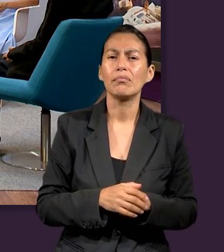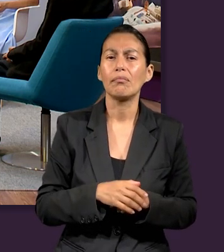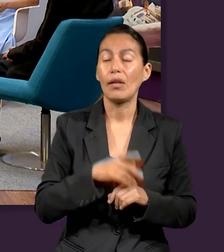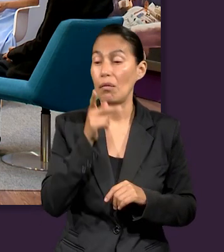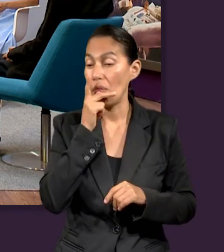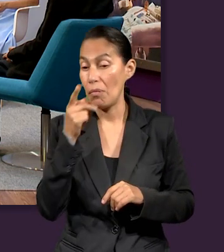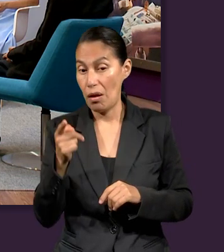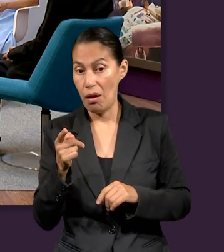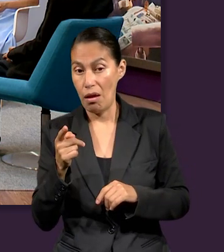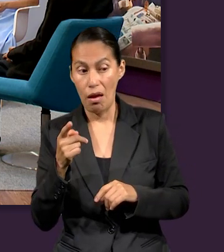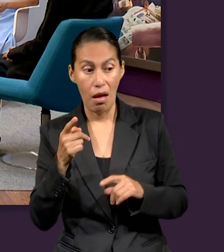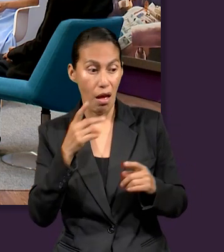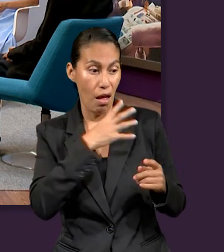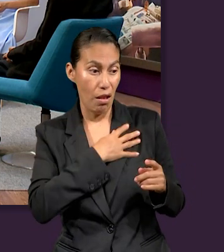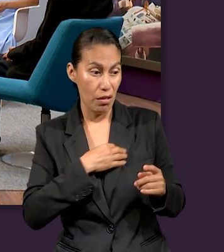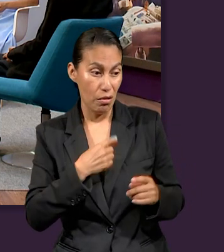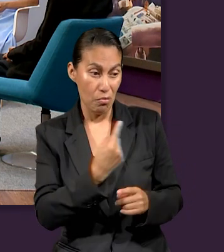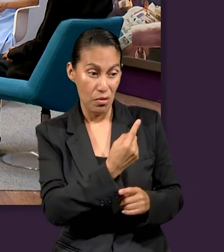lo aceptó?